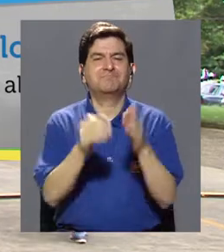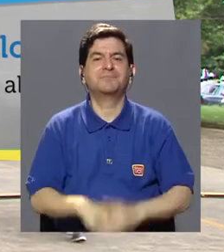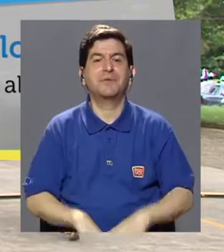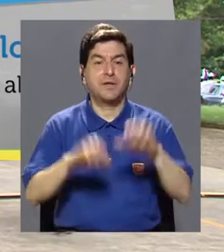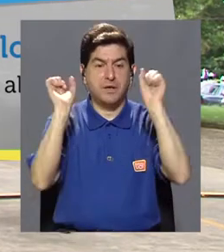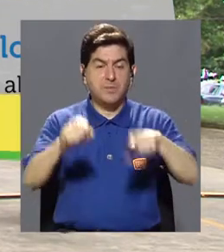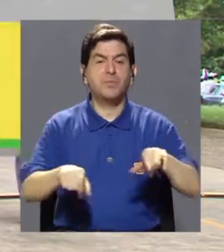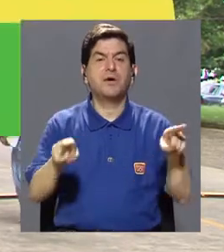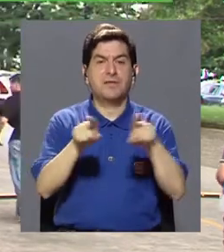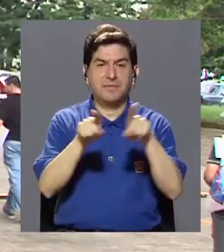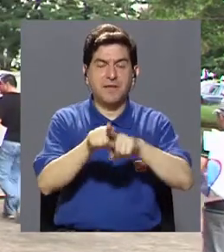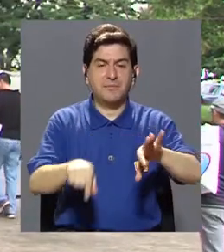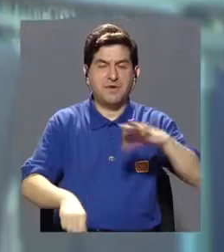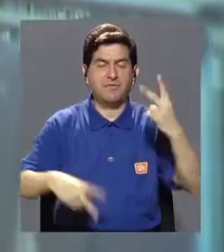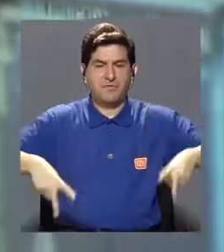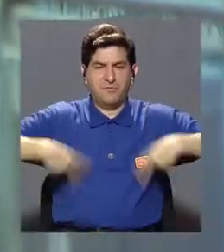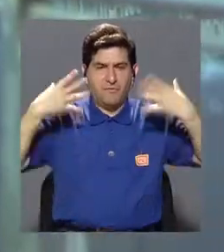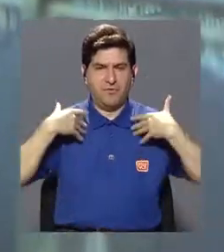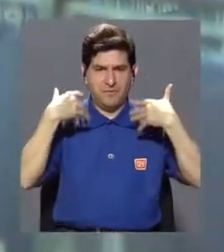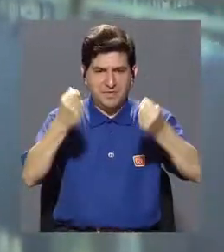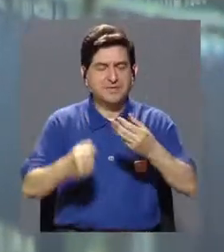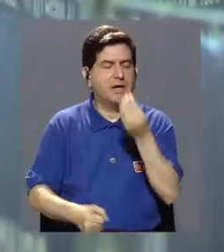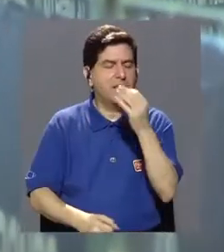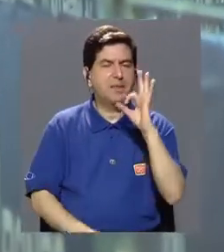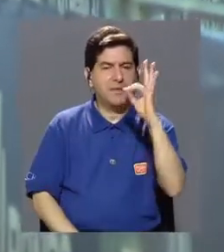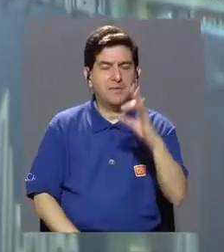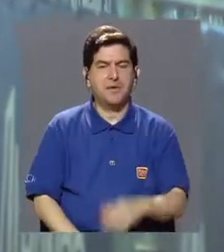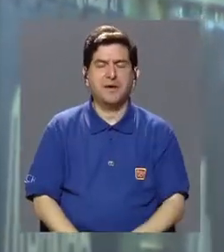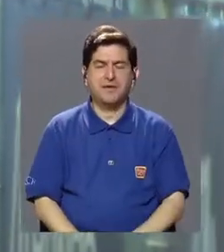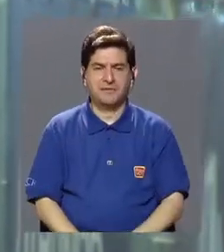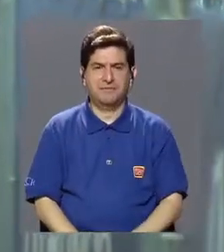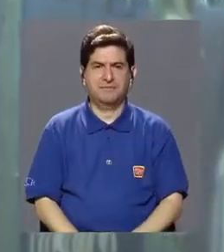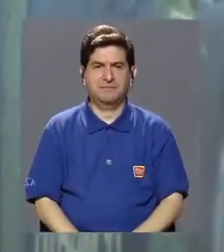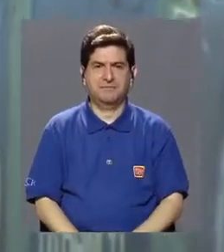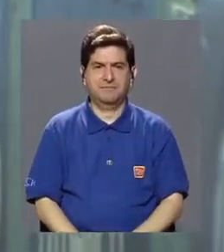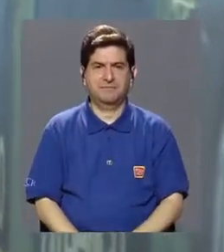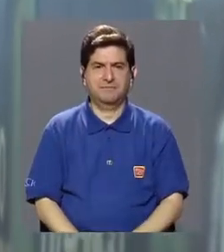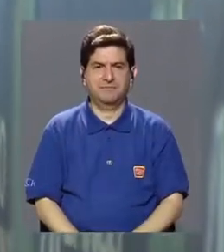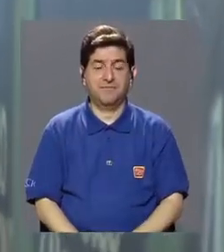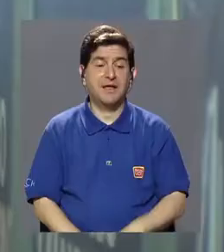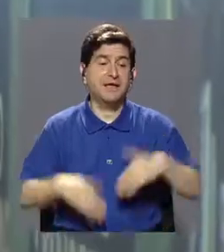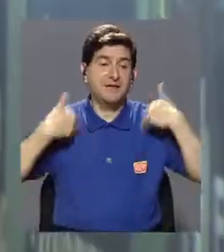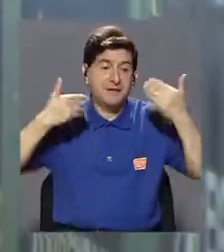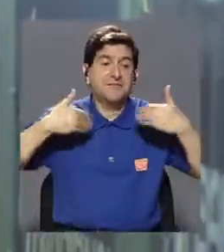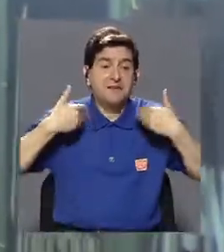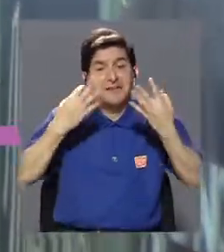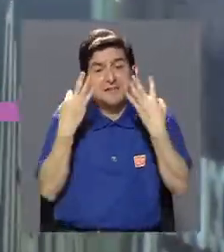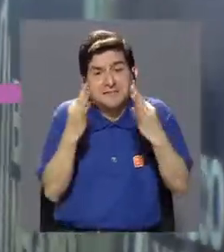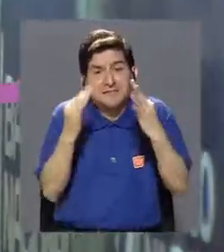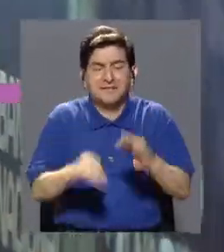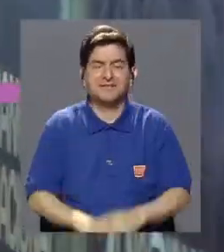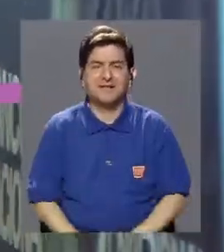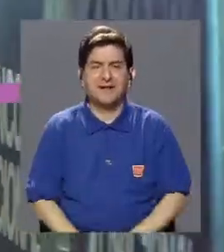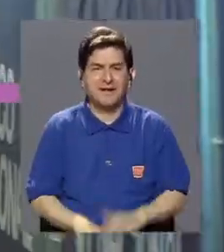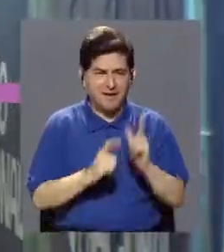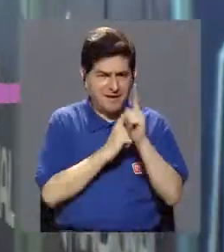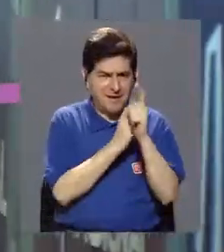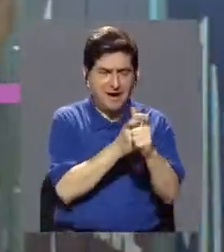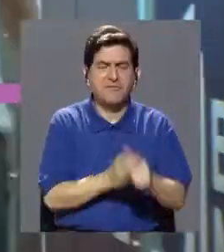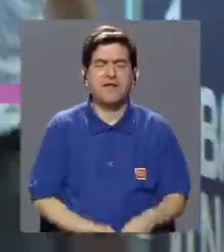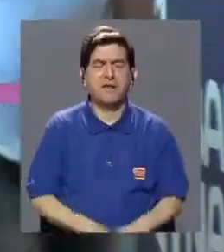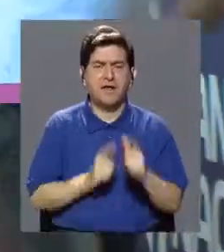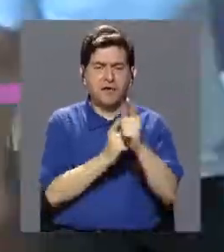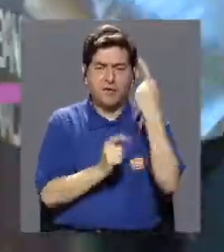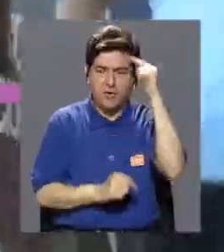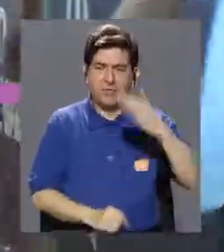bien, buena alimentación y pues ser felices. Además, se llevó a cabo la carrera Corre por mi Corazoncito, para